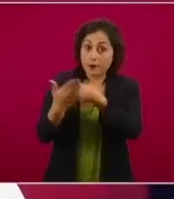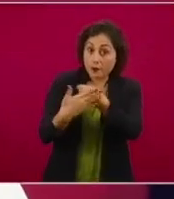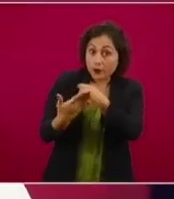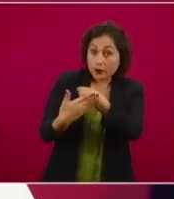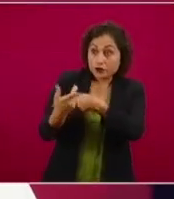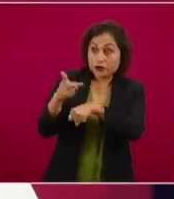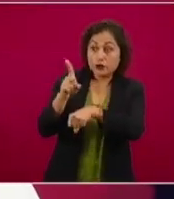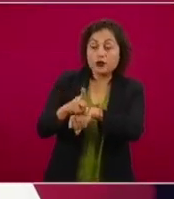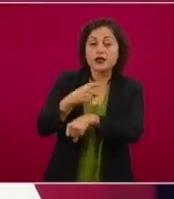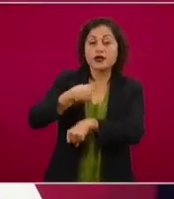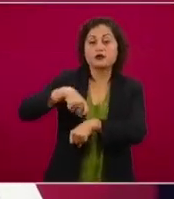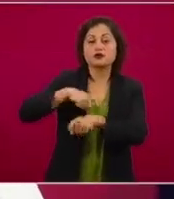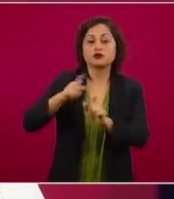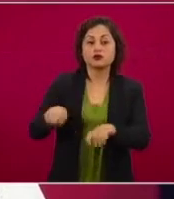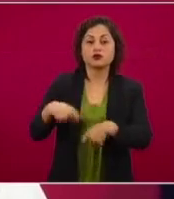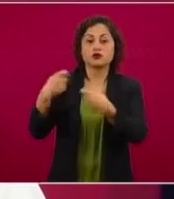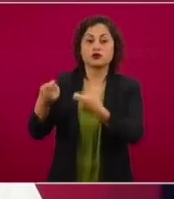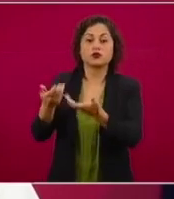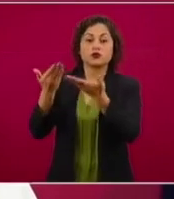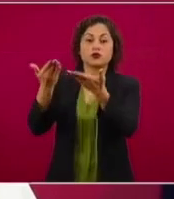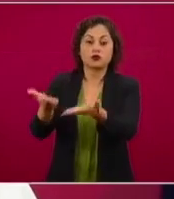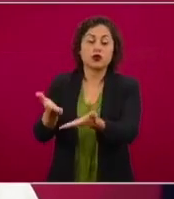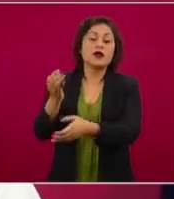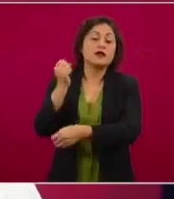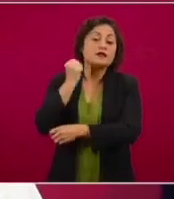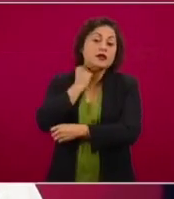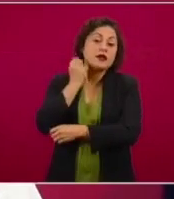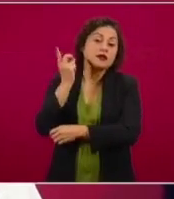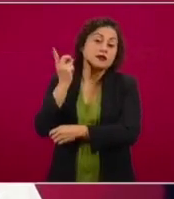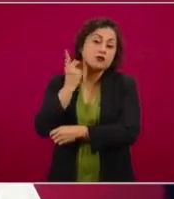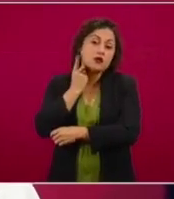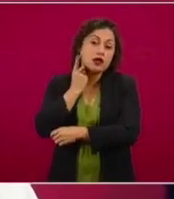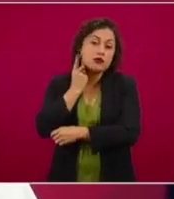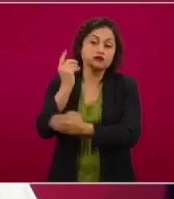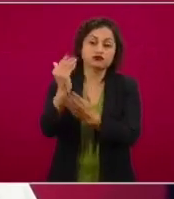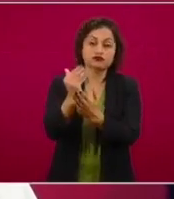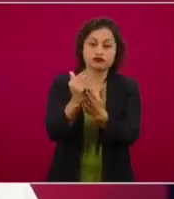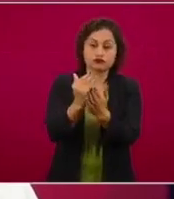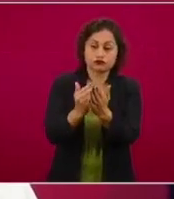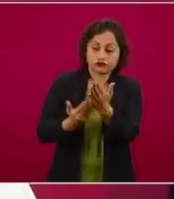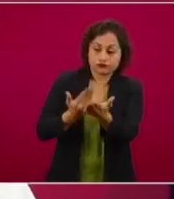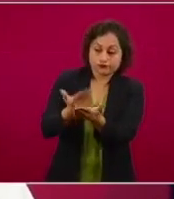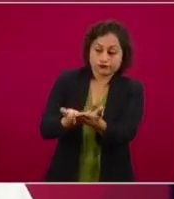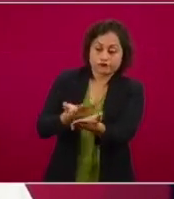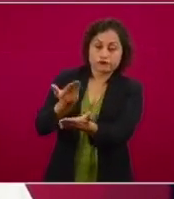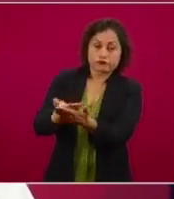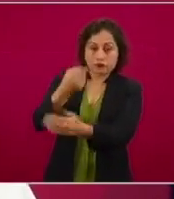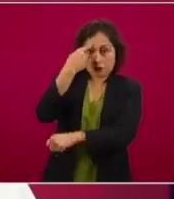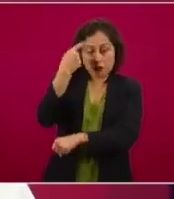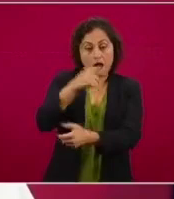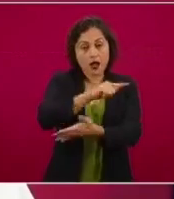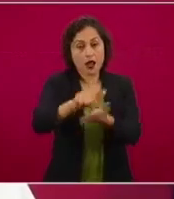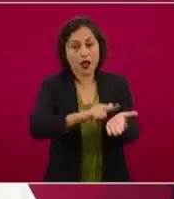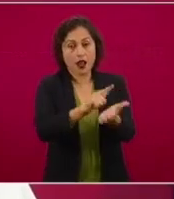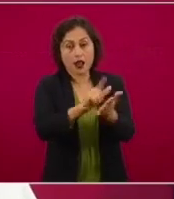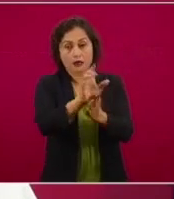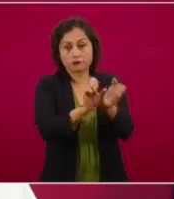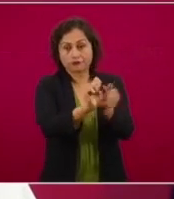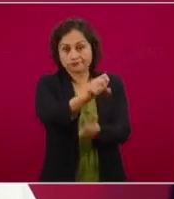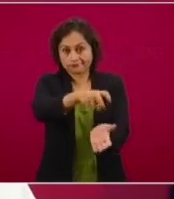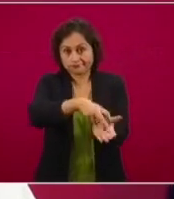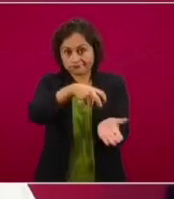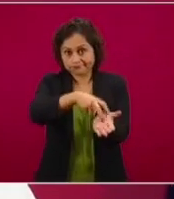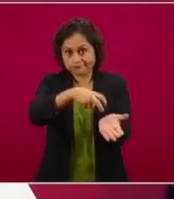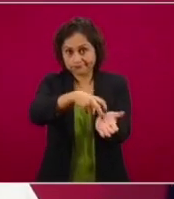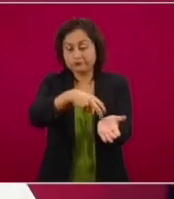al Poder Legislativo diversas propuestas de reformas legislativas para dar